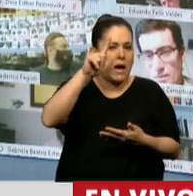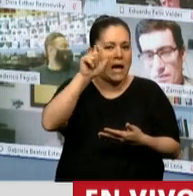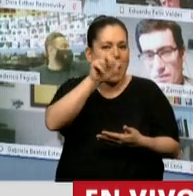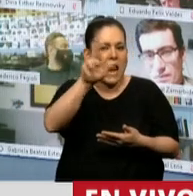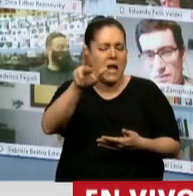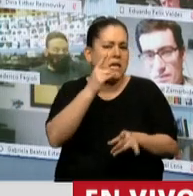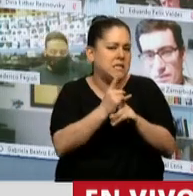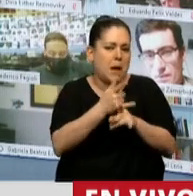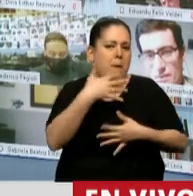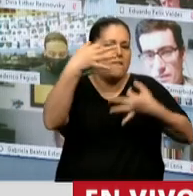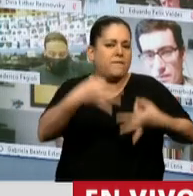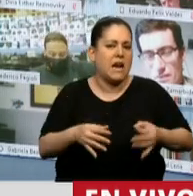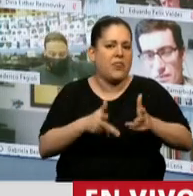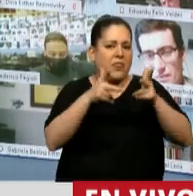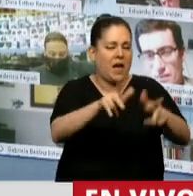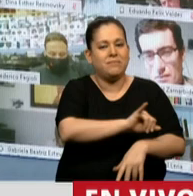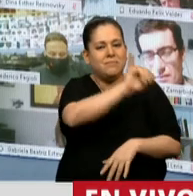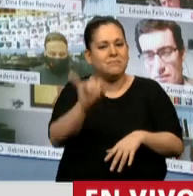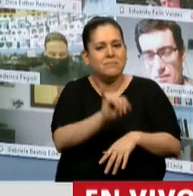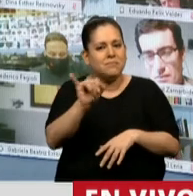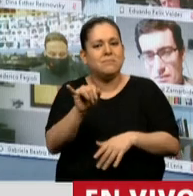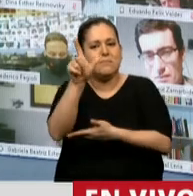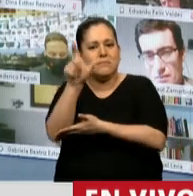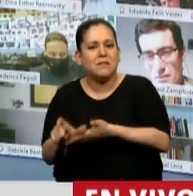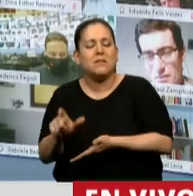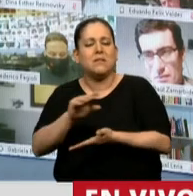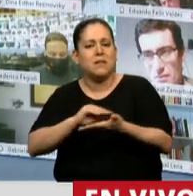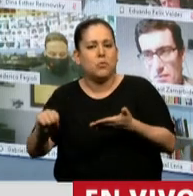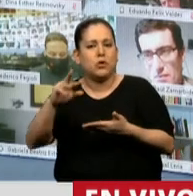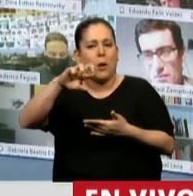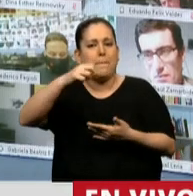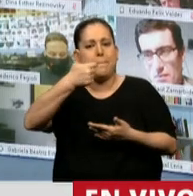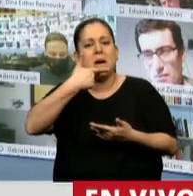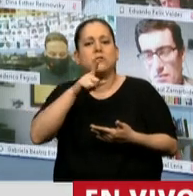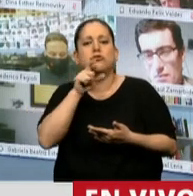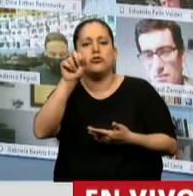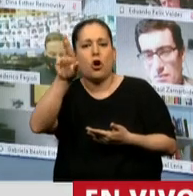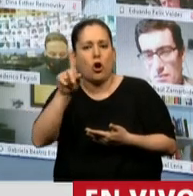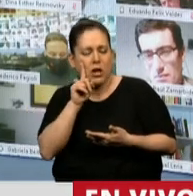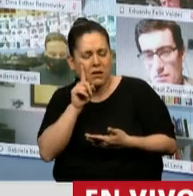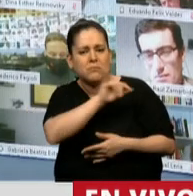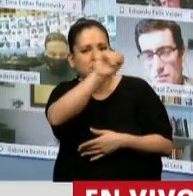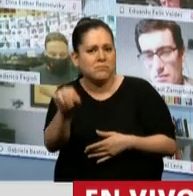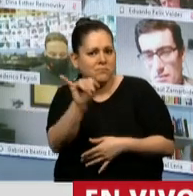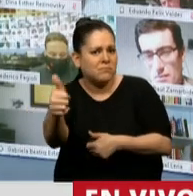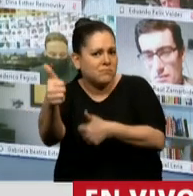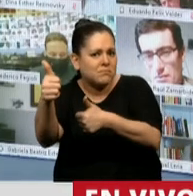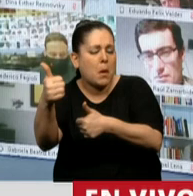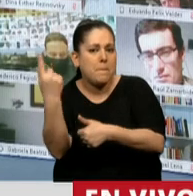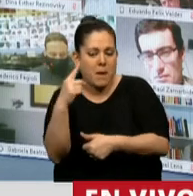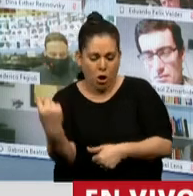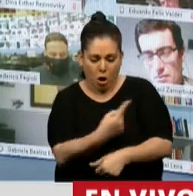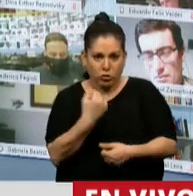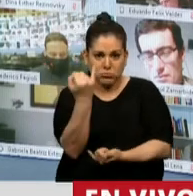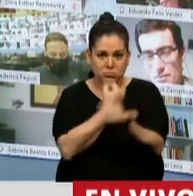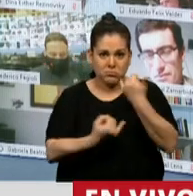al diputado Pastori. Nosotros somos un bloque que no hemos sido comunicados, no hemos sido